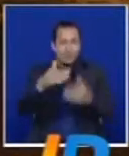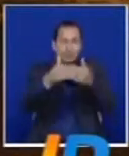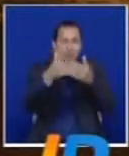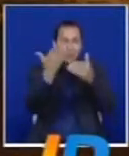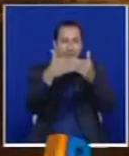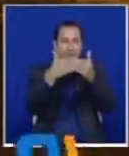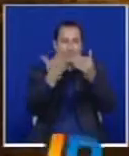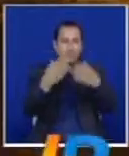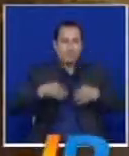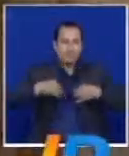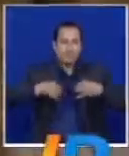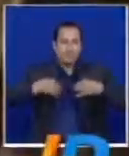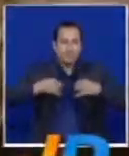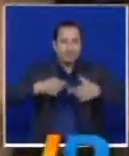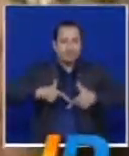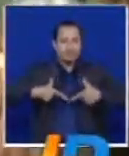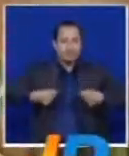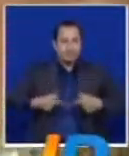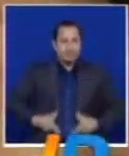moda casual y trajes de baño.